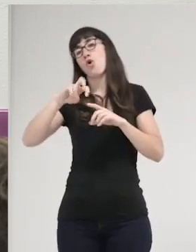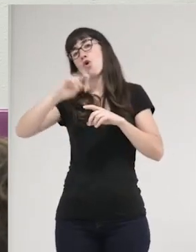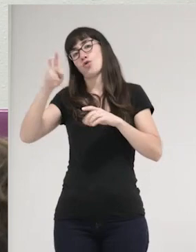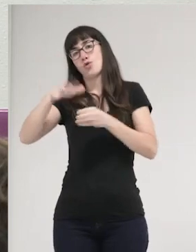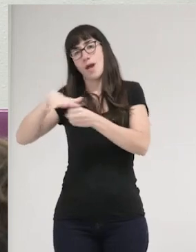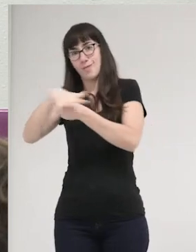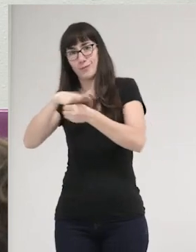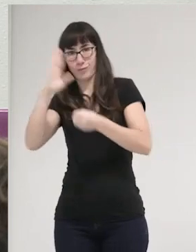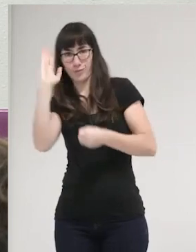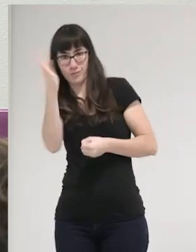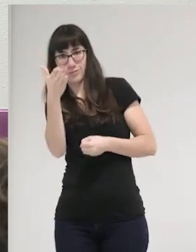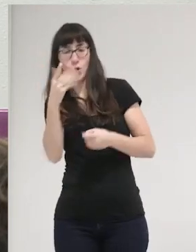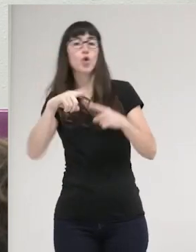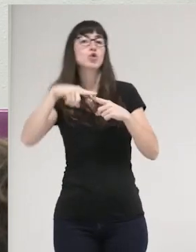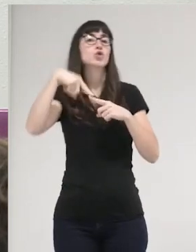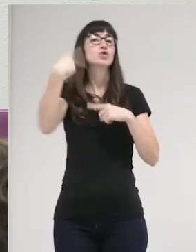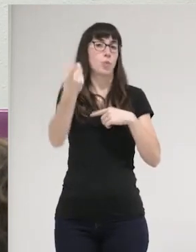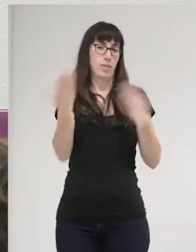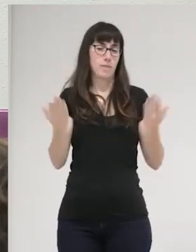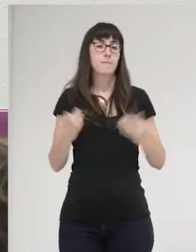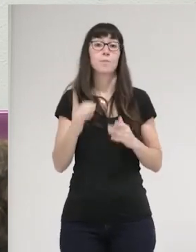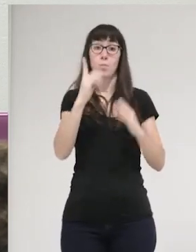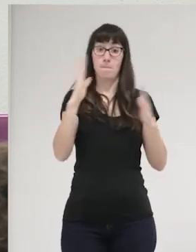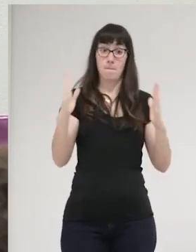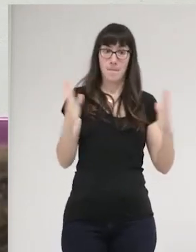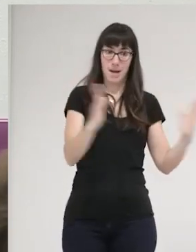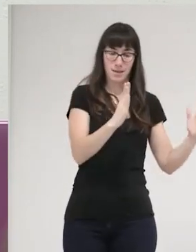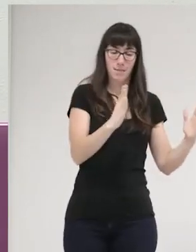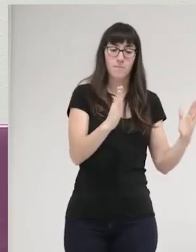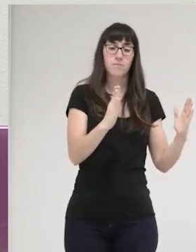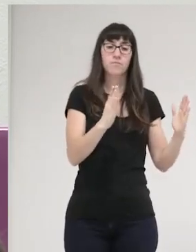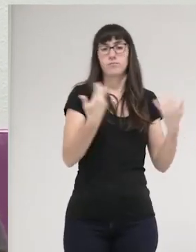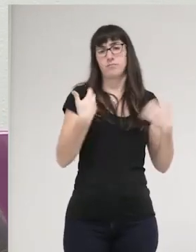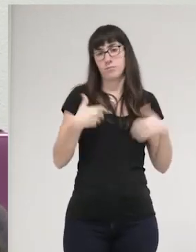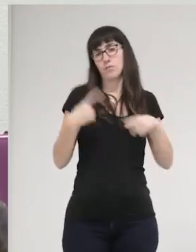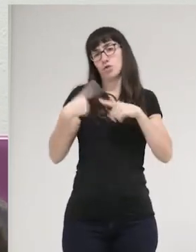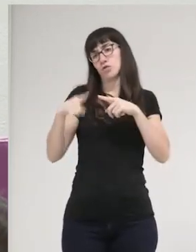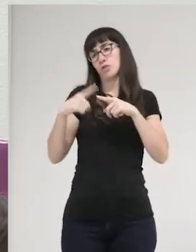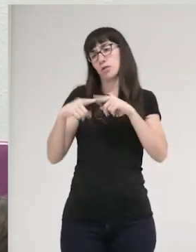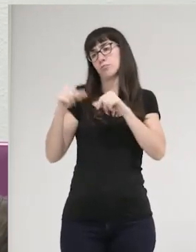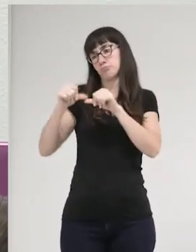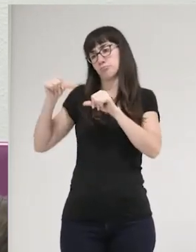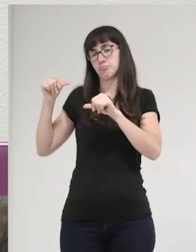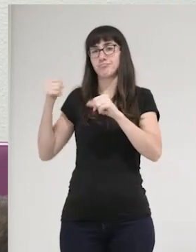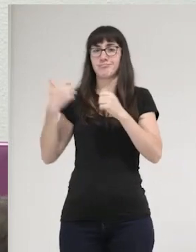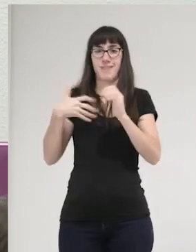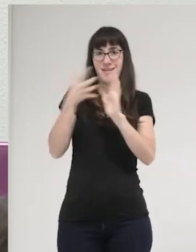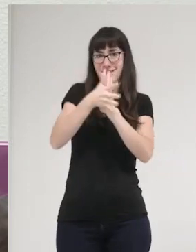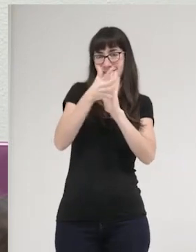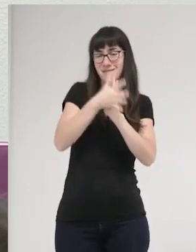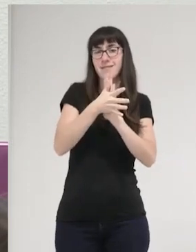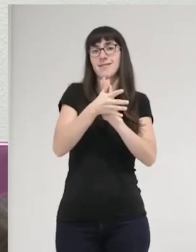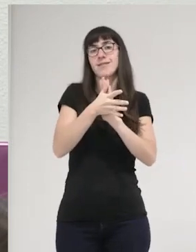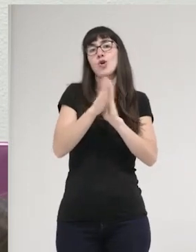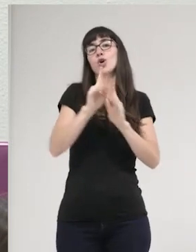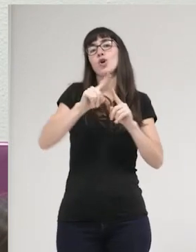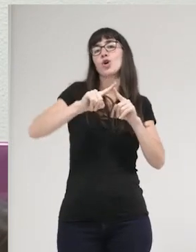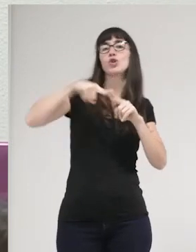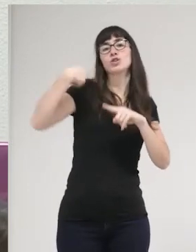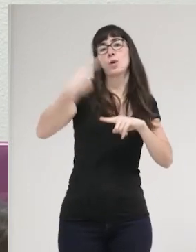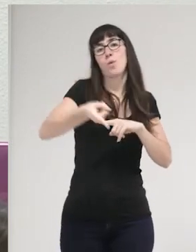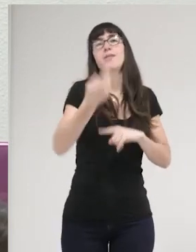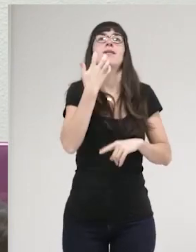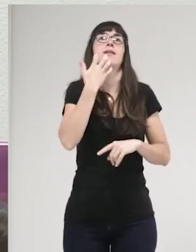parte, las consecuencias, que ya son cosas que se han ido, de alguna forma, apuntando, ¿eh? Consecuencias respecto a que